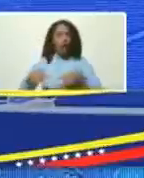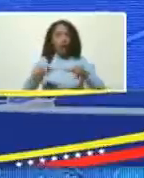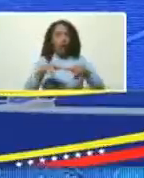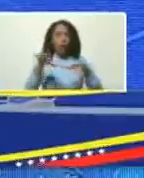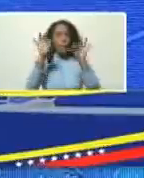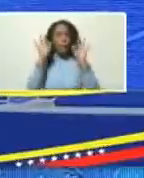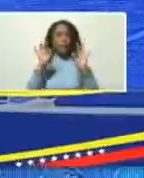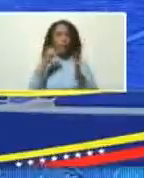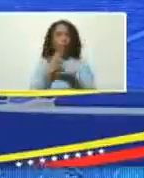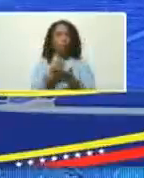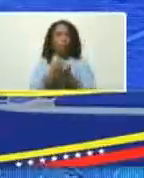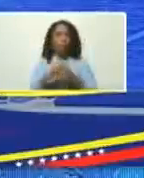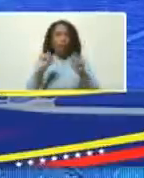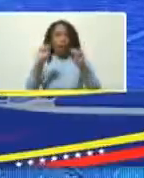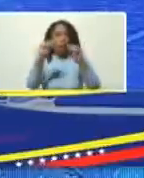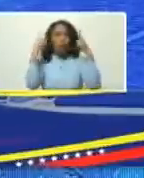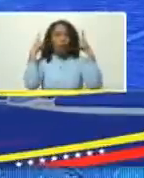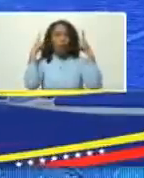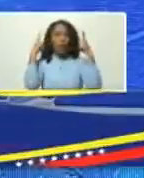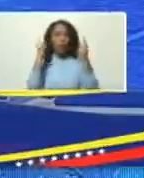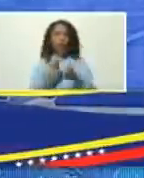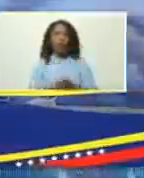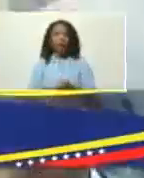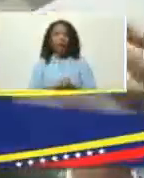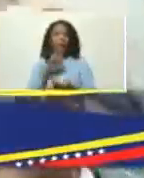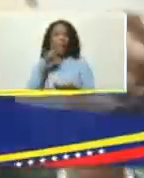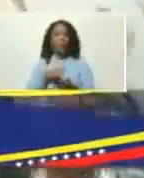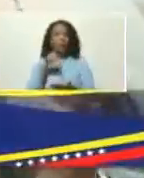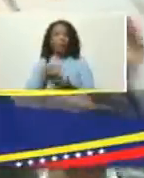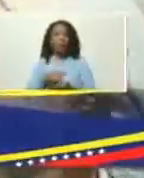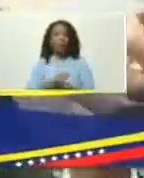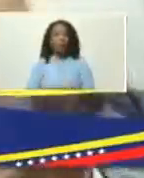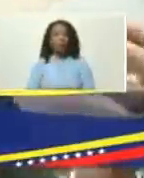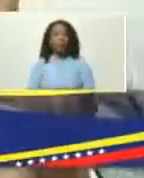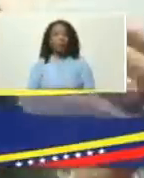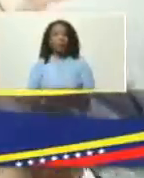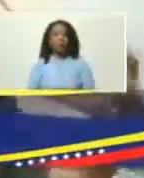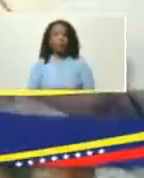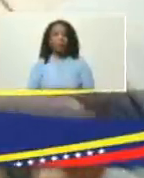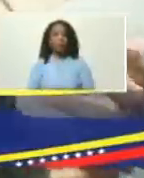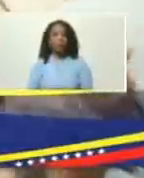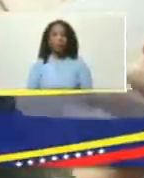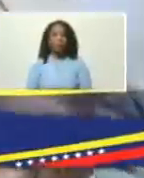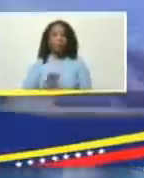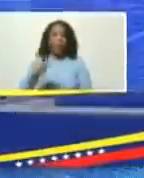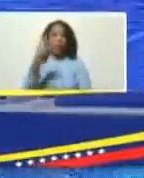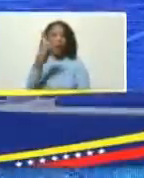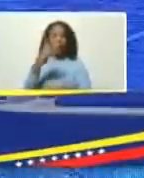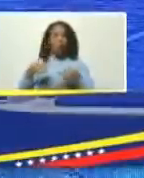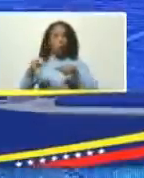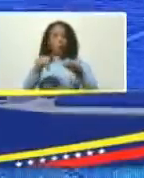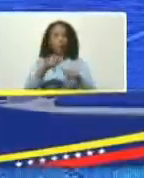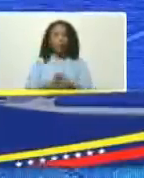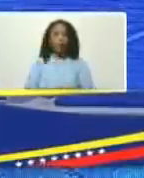especial de la guaira presente en cuarto lugar